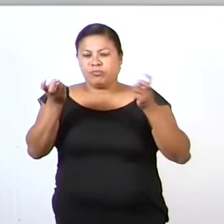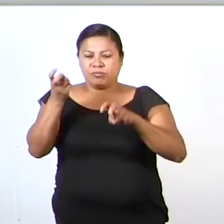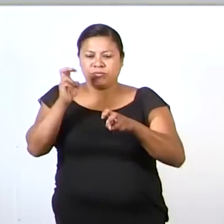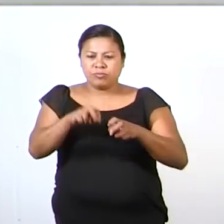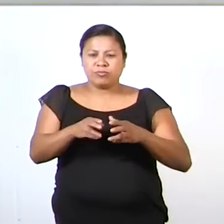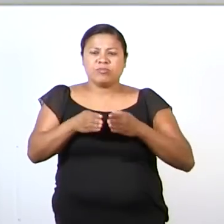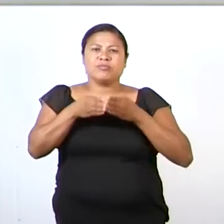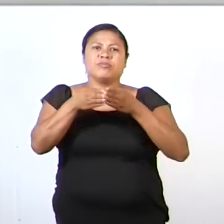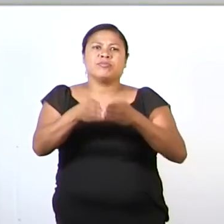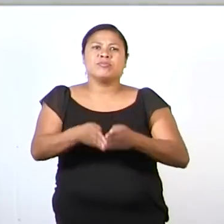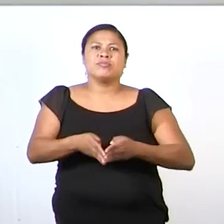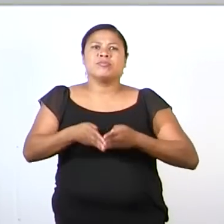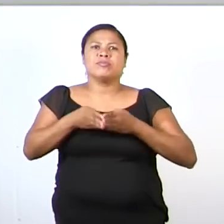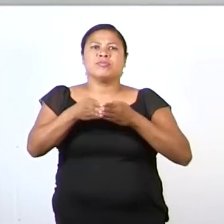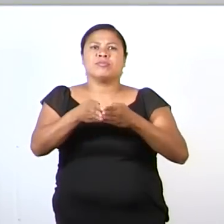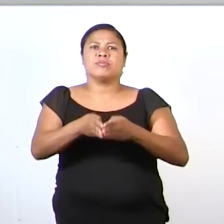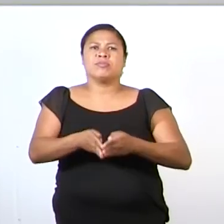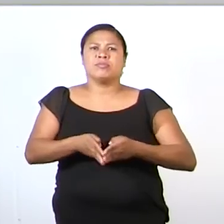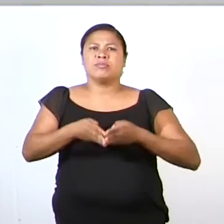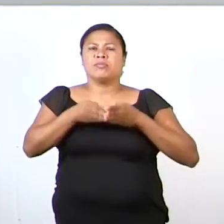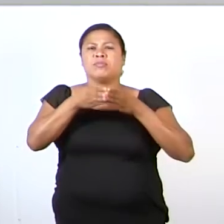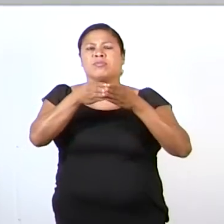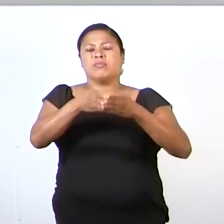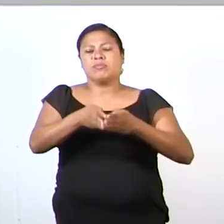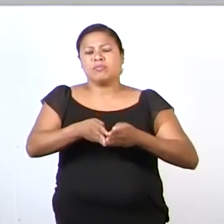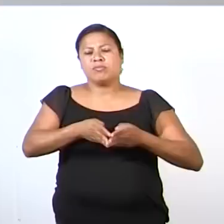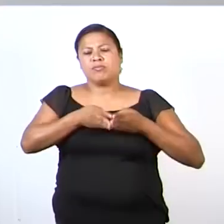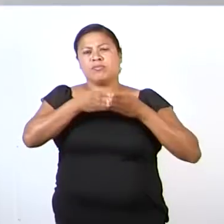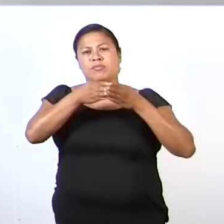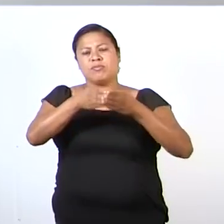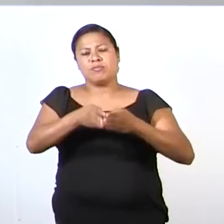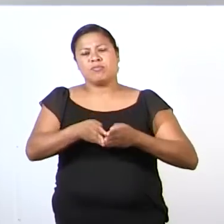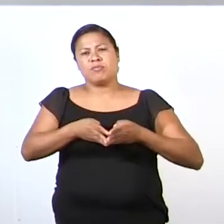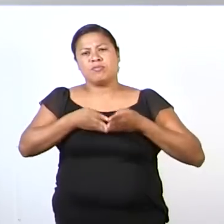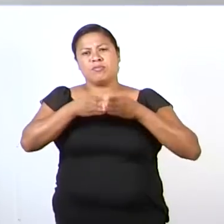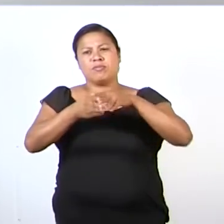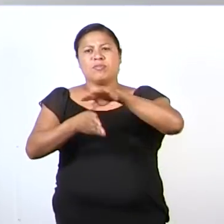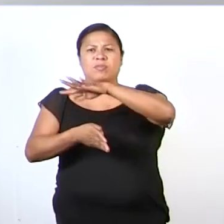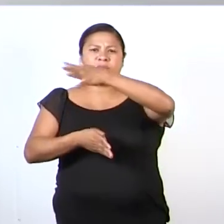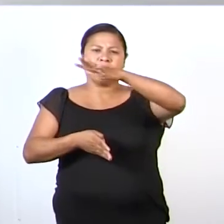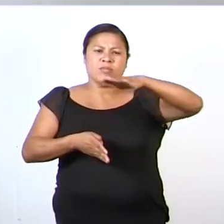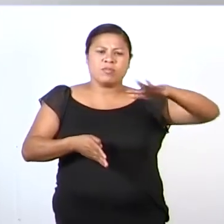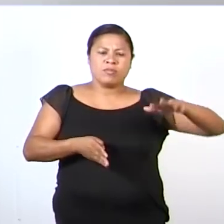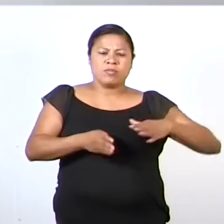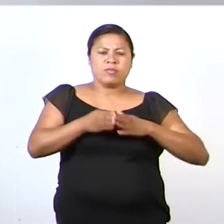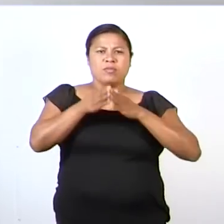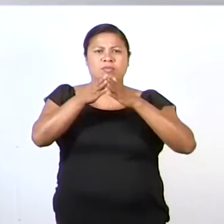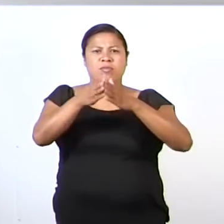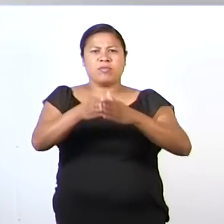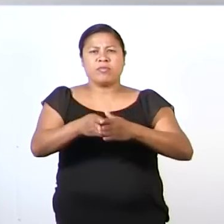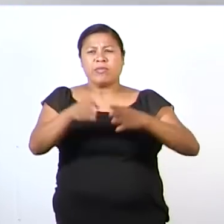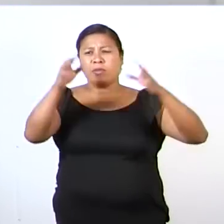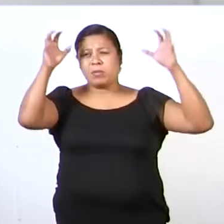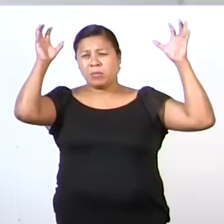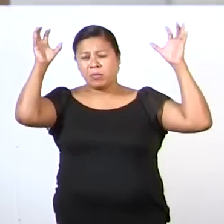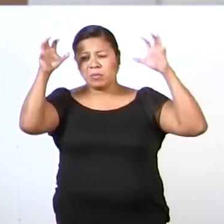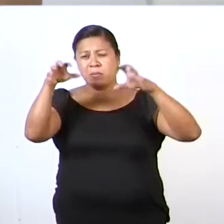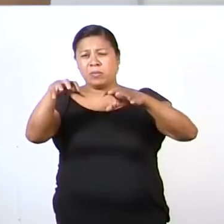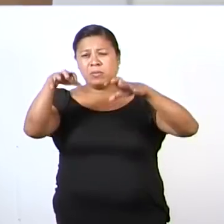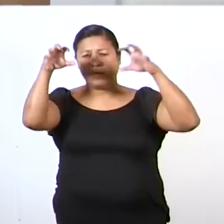el barco. Iban viajando en el barco cuando una gran tormenta